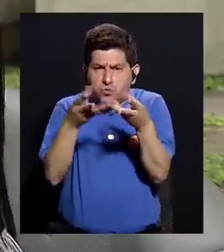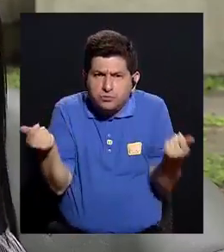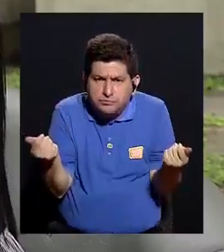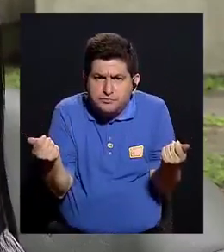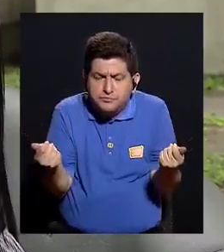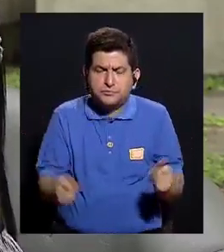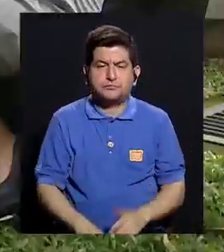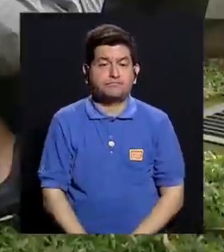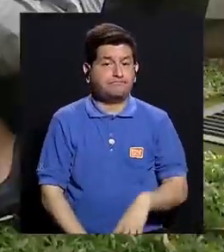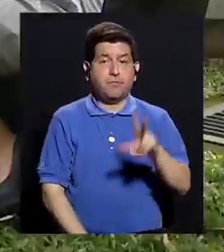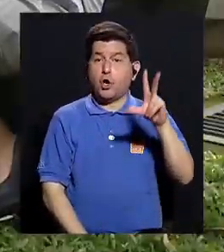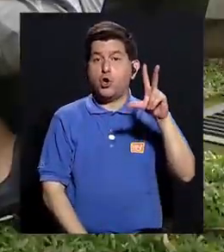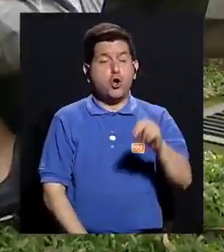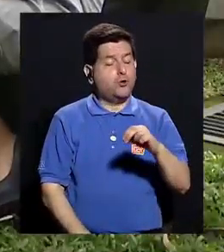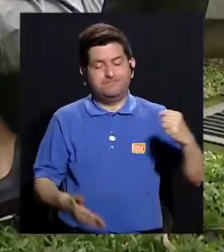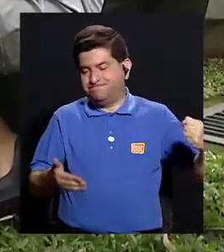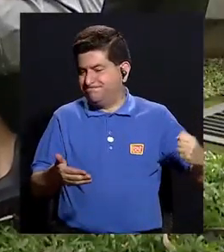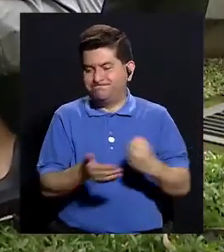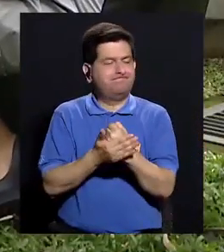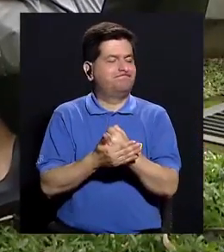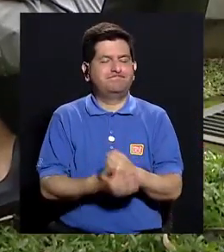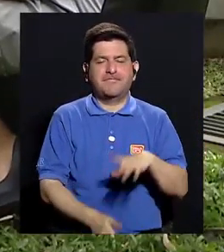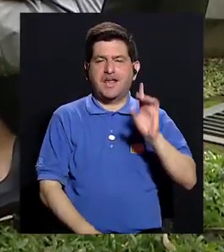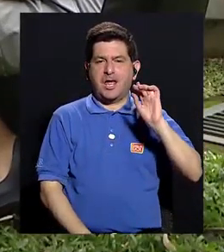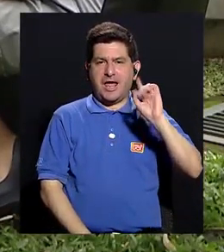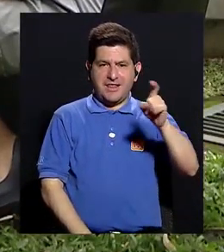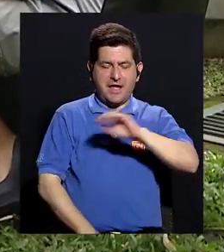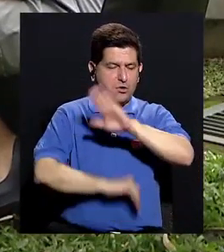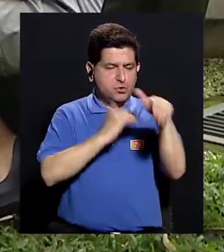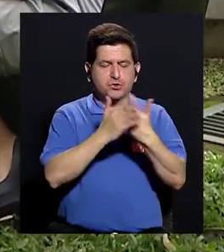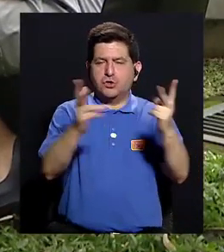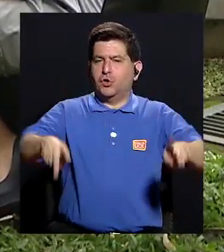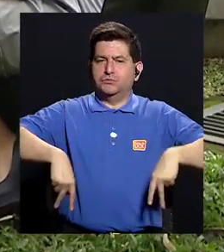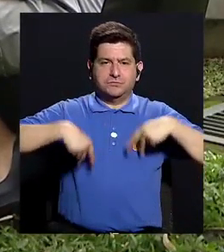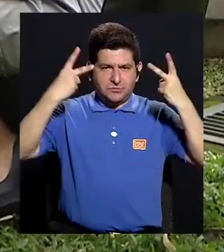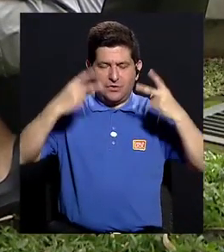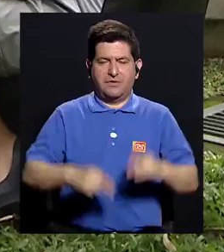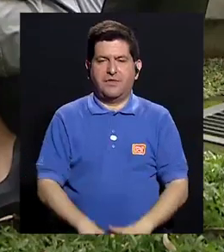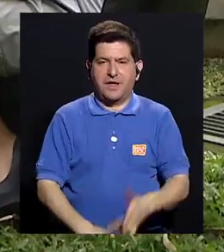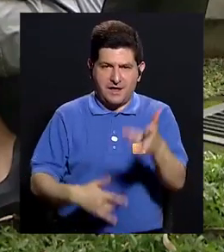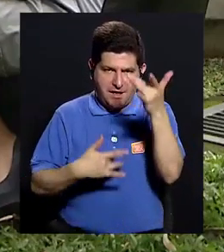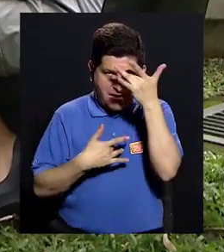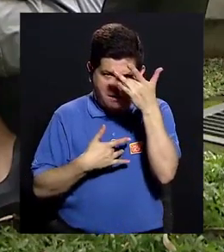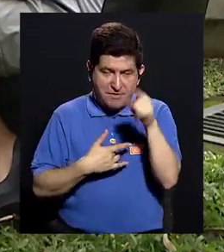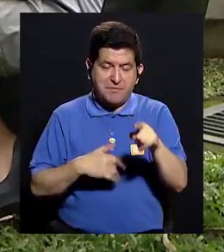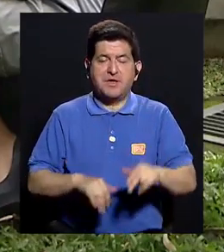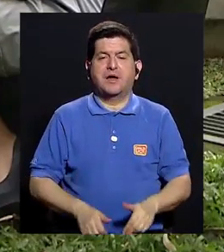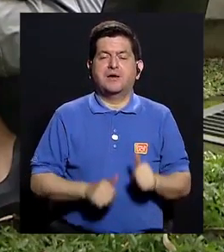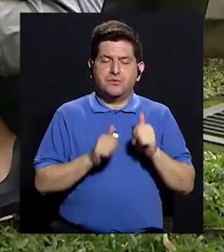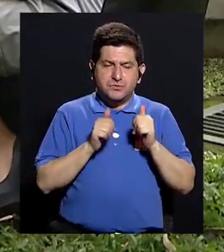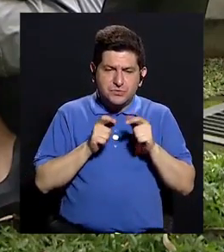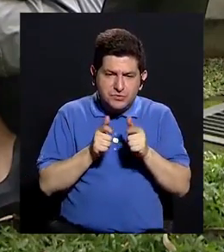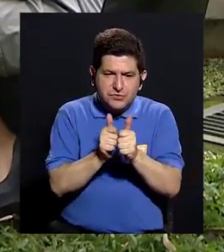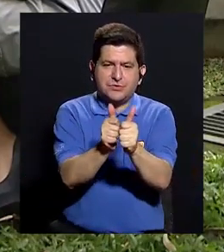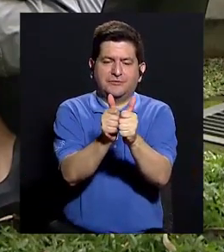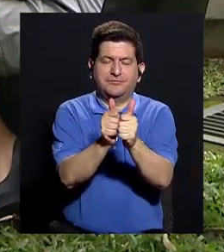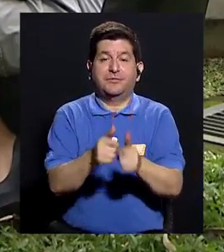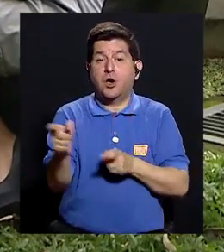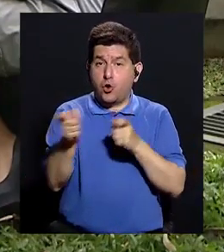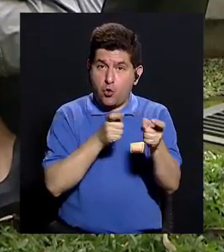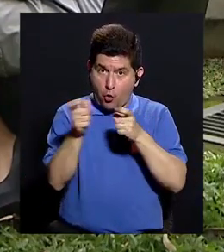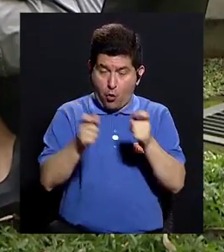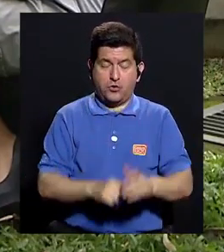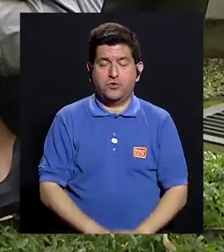¿O ya uno? No, lamentablemente el diagnóstico es para toda la vida. La enfermedad la vas a llevar, la vas a controlar